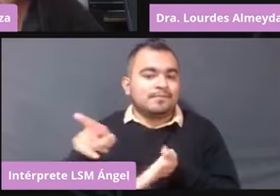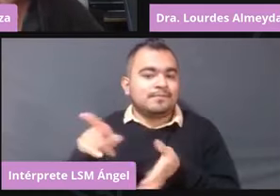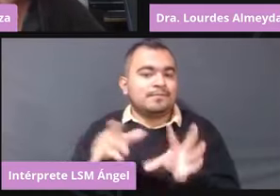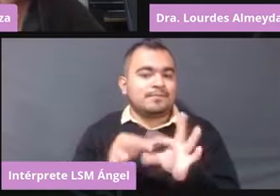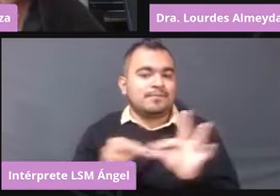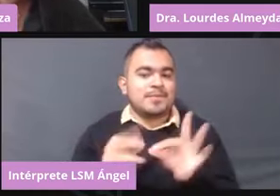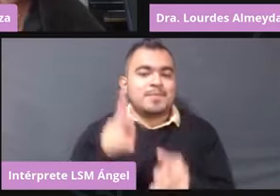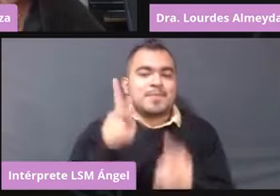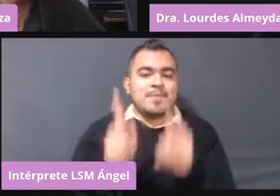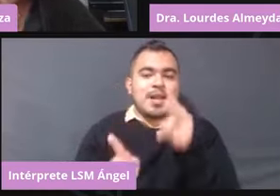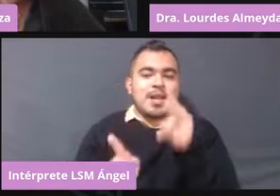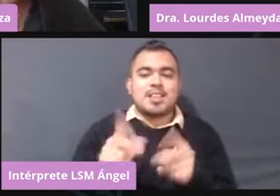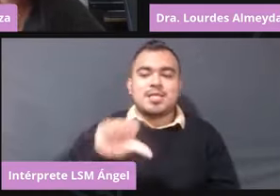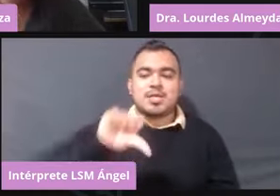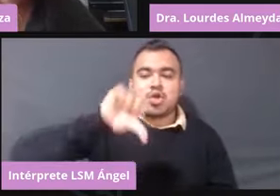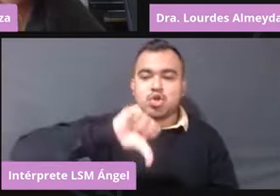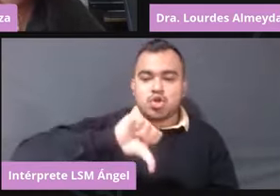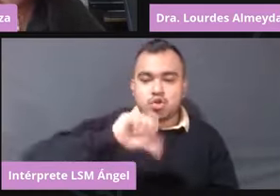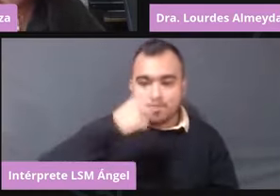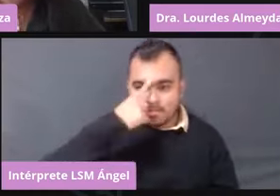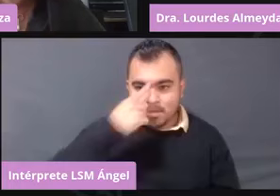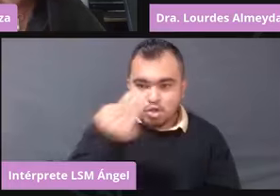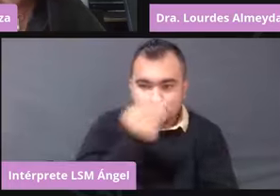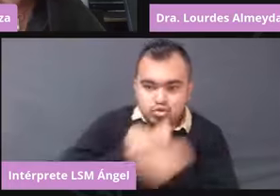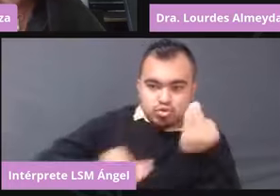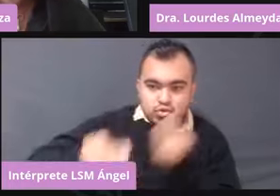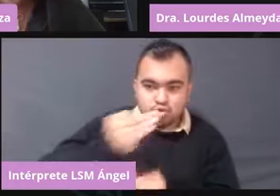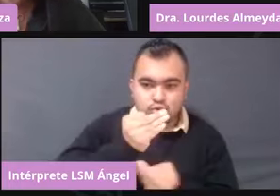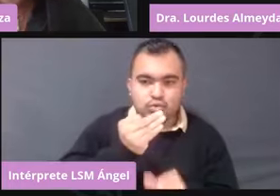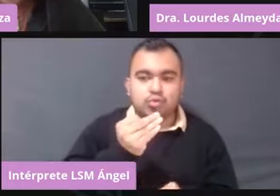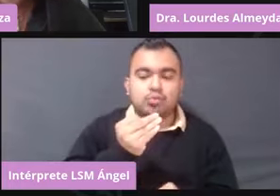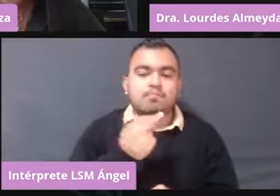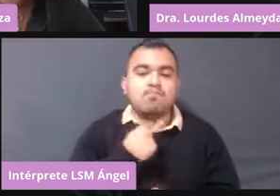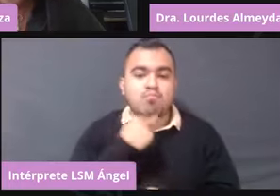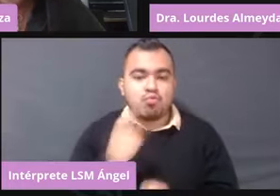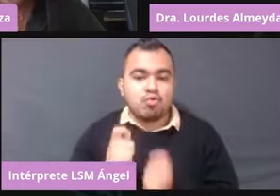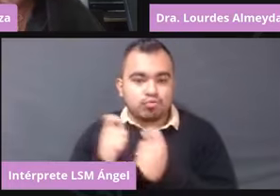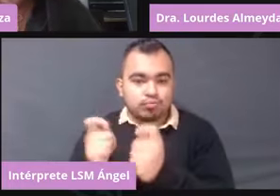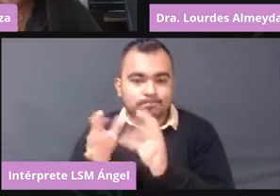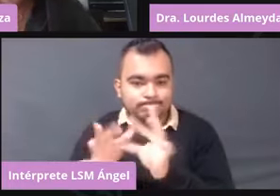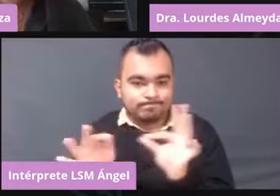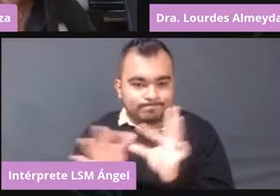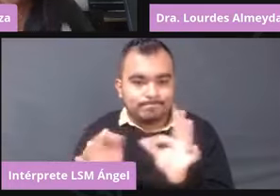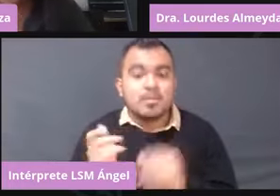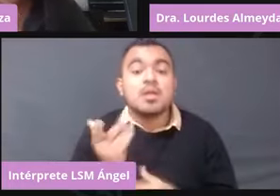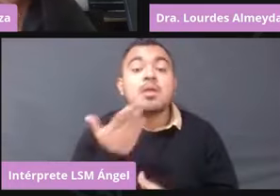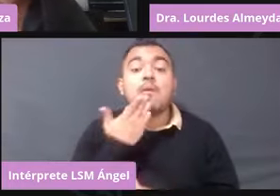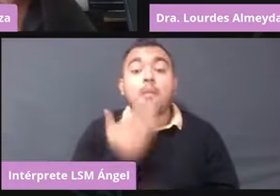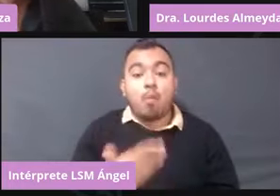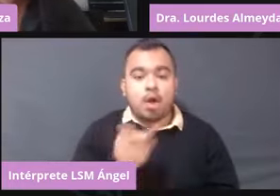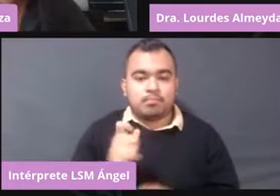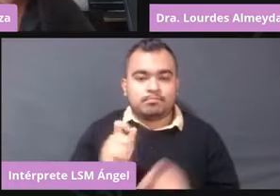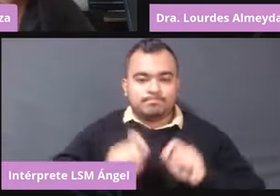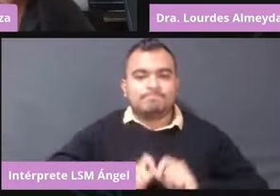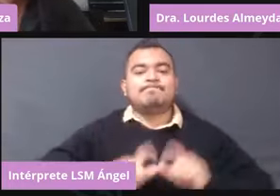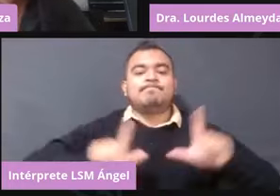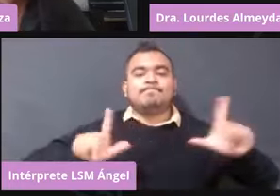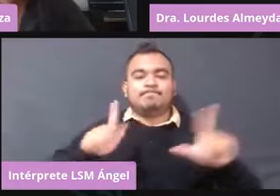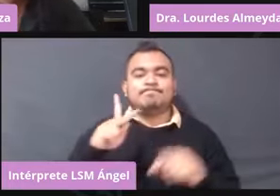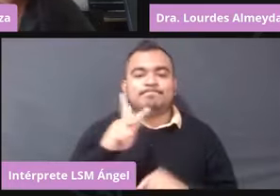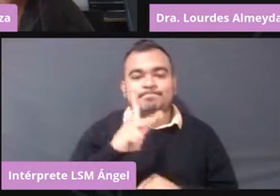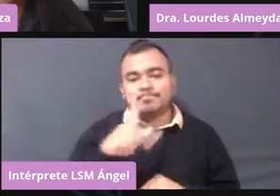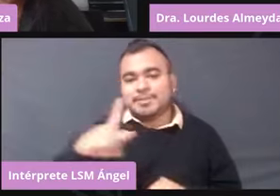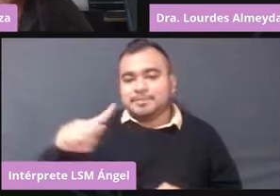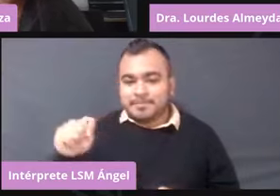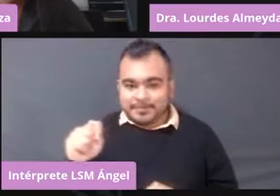hoy para todas y todos. Les cedo el uso de la voz y, bueno, se estará haciendo una, proyectando su presentación,